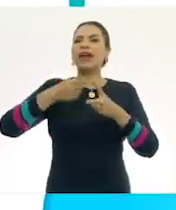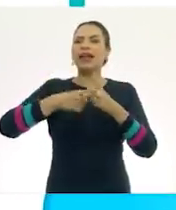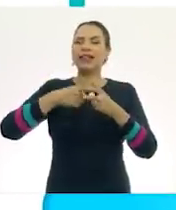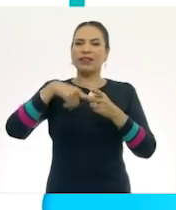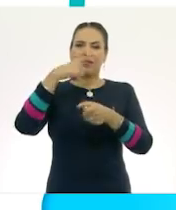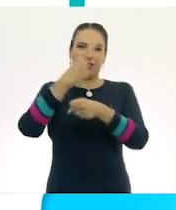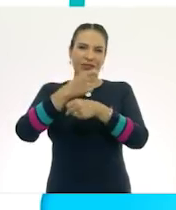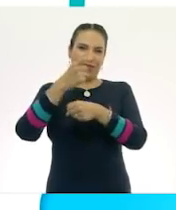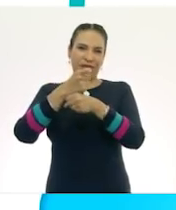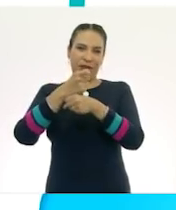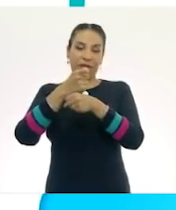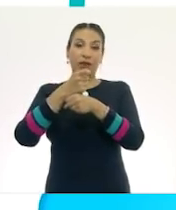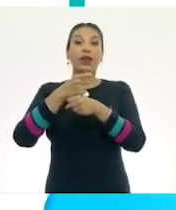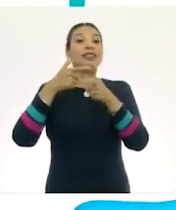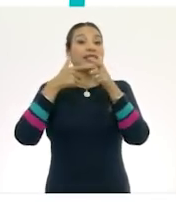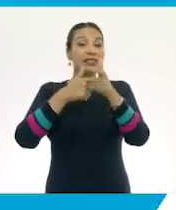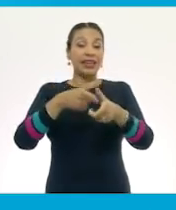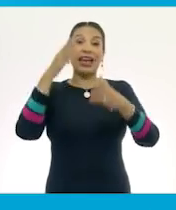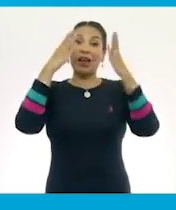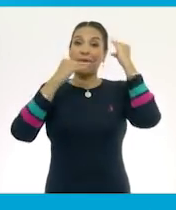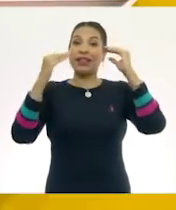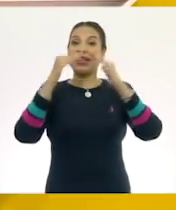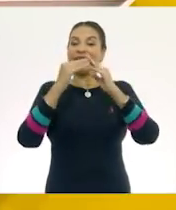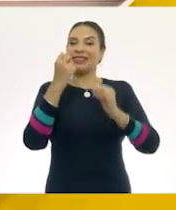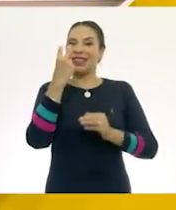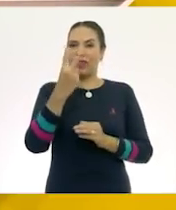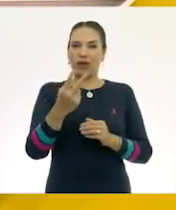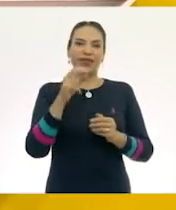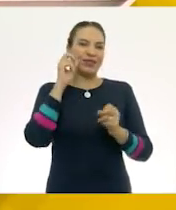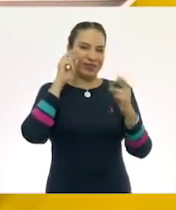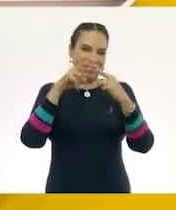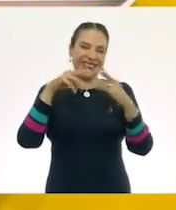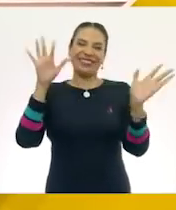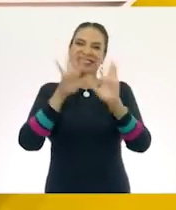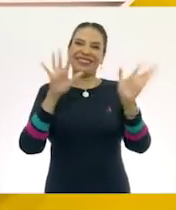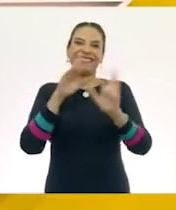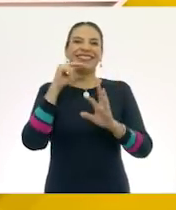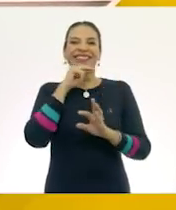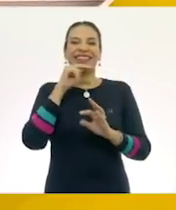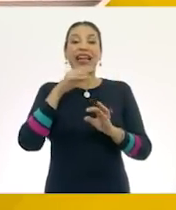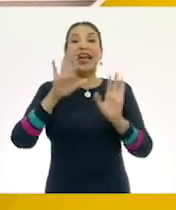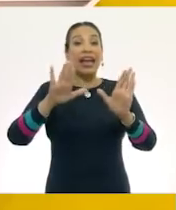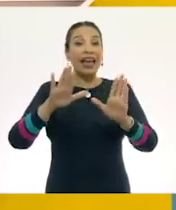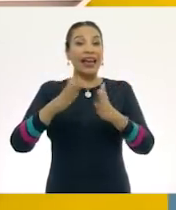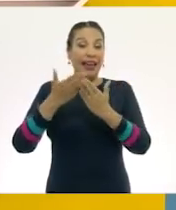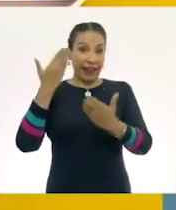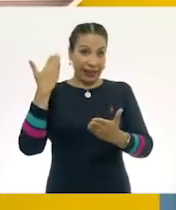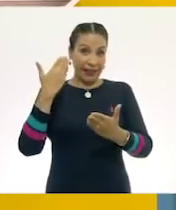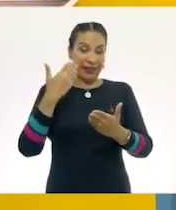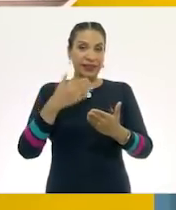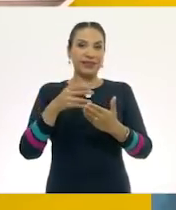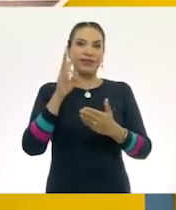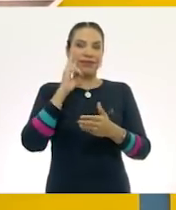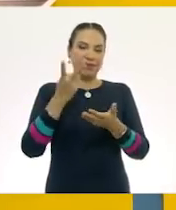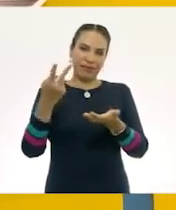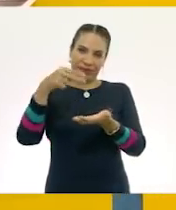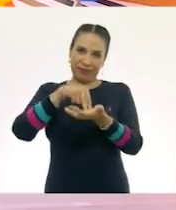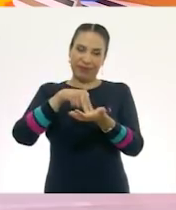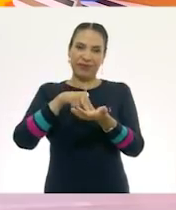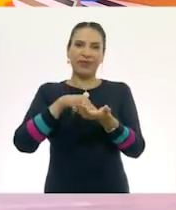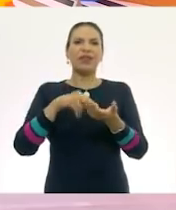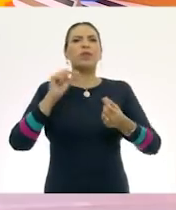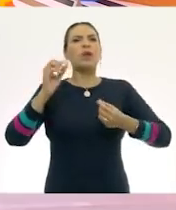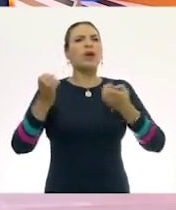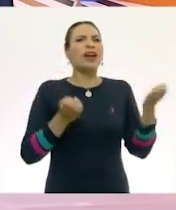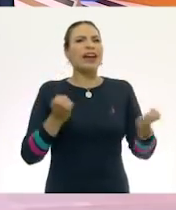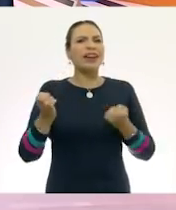de primer grado. Sigan en Aprende en Casa 2. Nos vemos. ¡Hasta la próxima! ¡Ey! Pero antes de irnos, pónganse de pie. Vamos